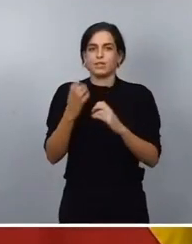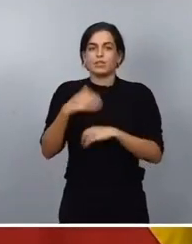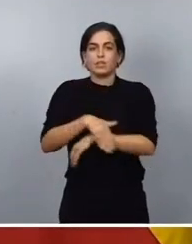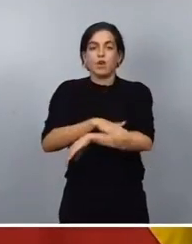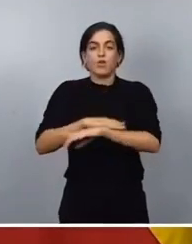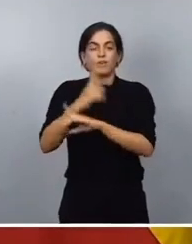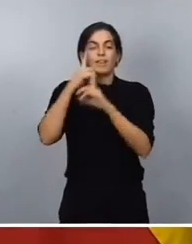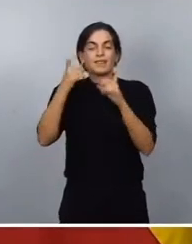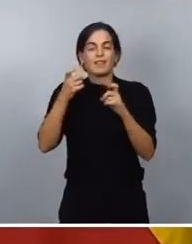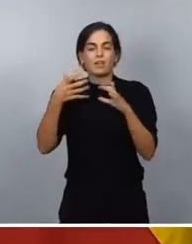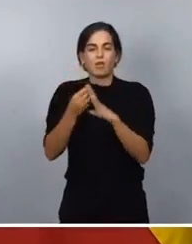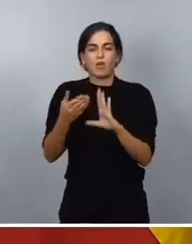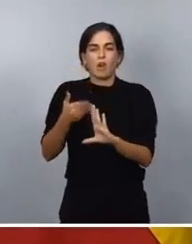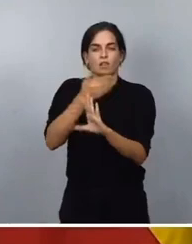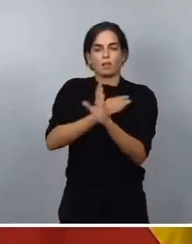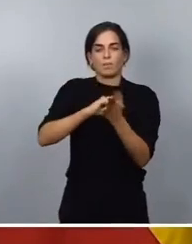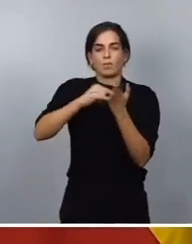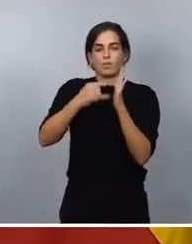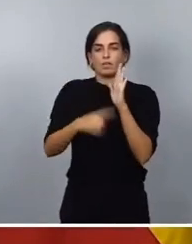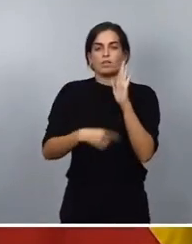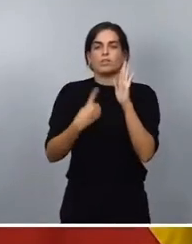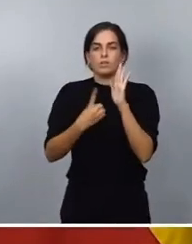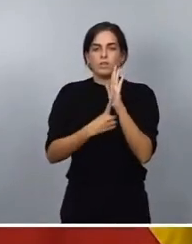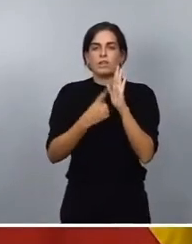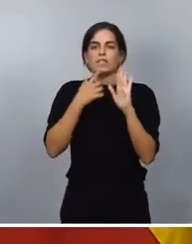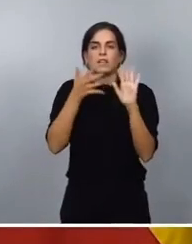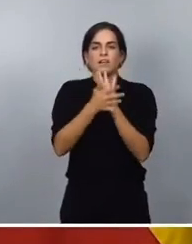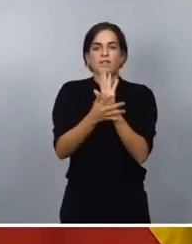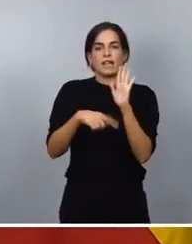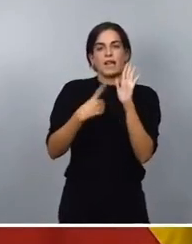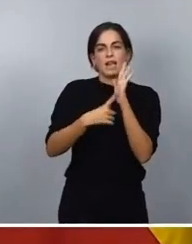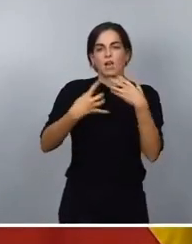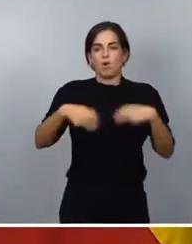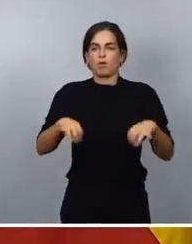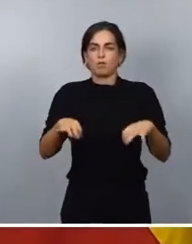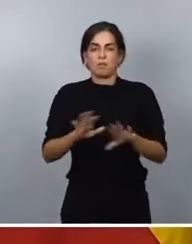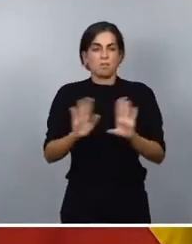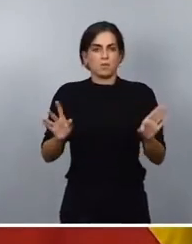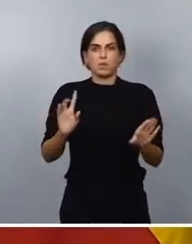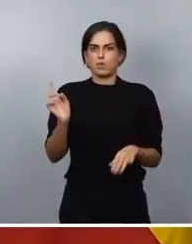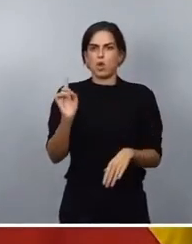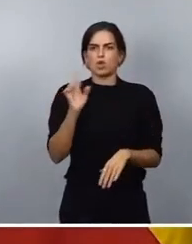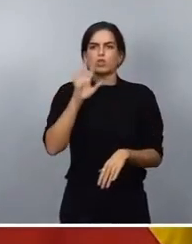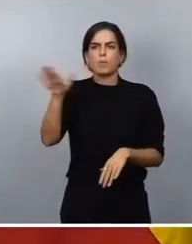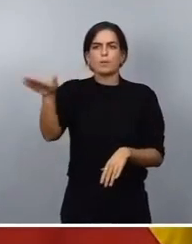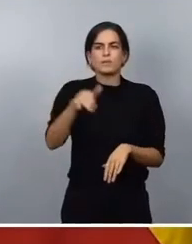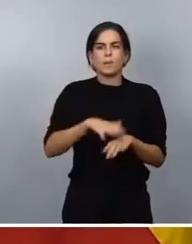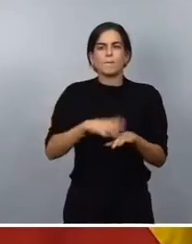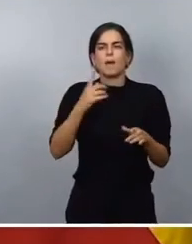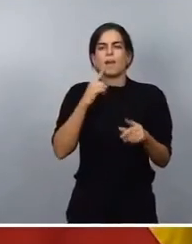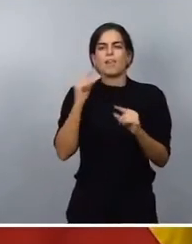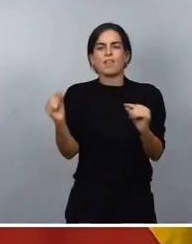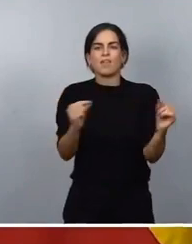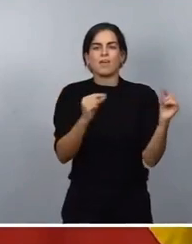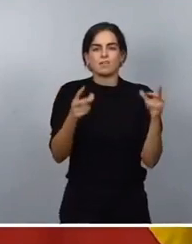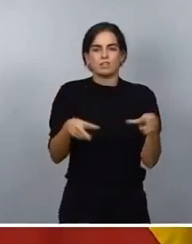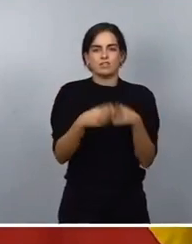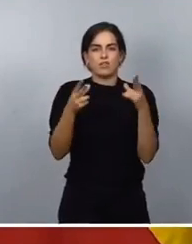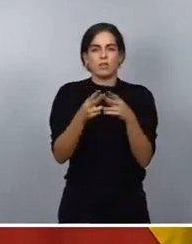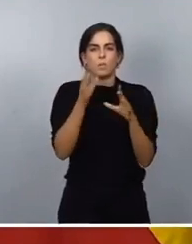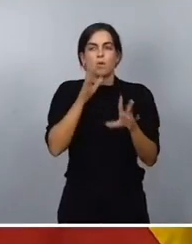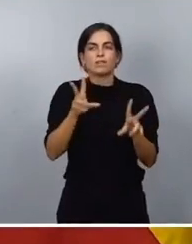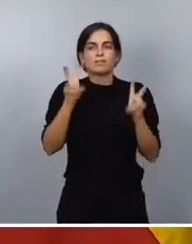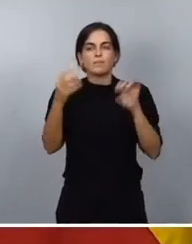ley, yo diría que es algo más que una ley ordinaria. Es llamar a un debate social sobre la alimentación, sobre la